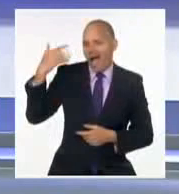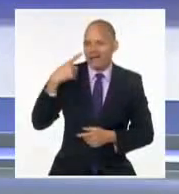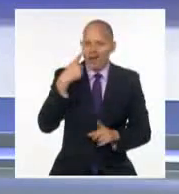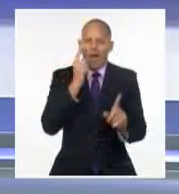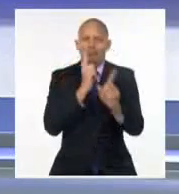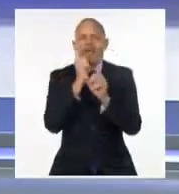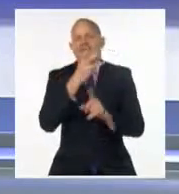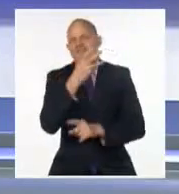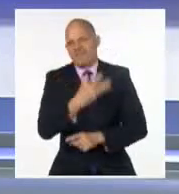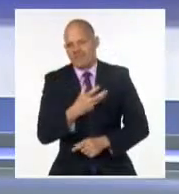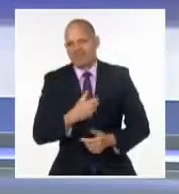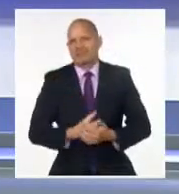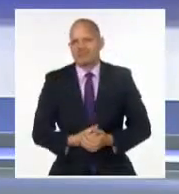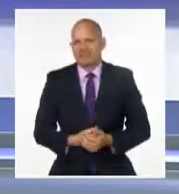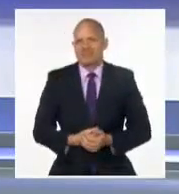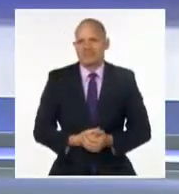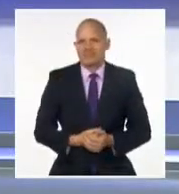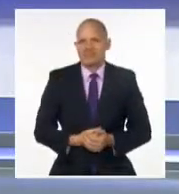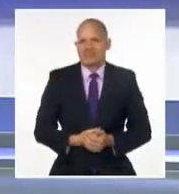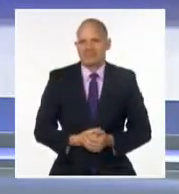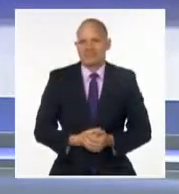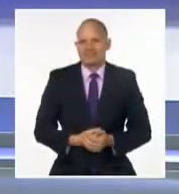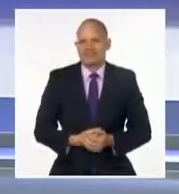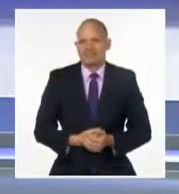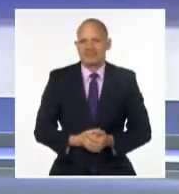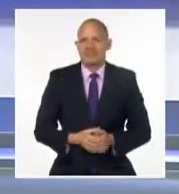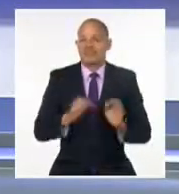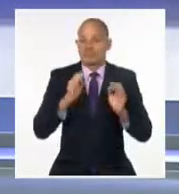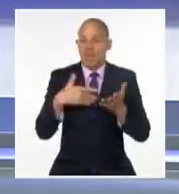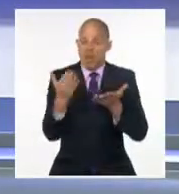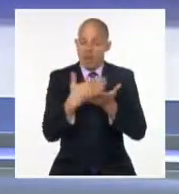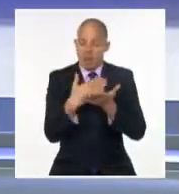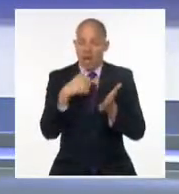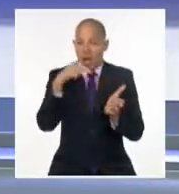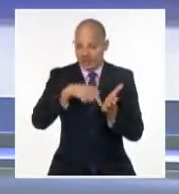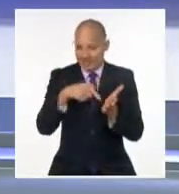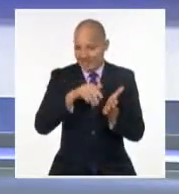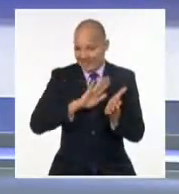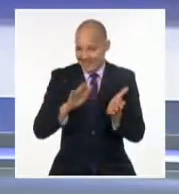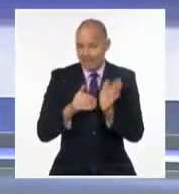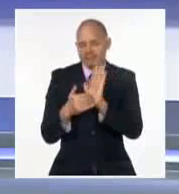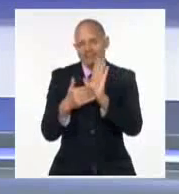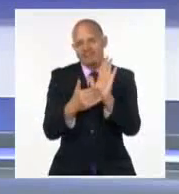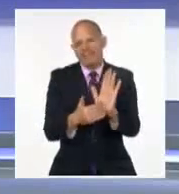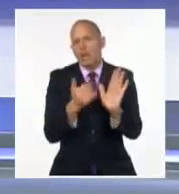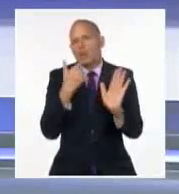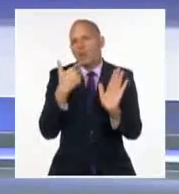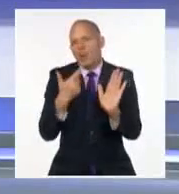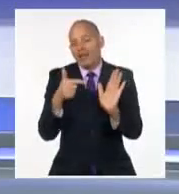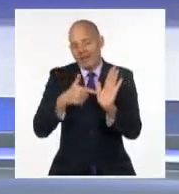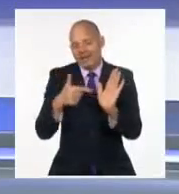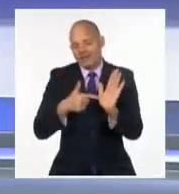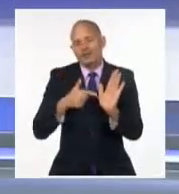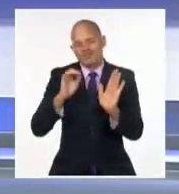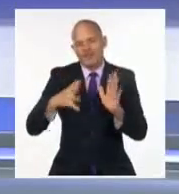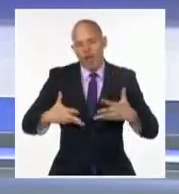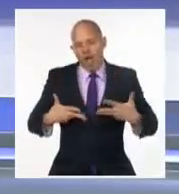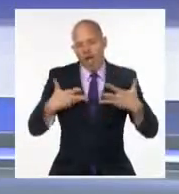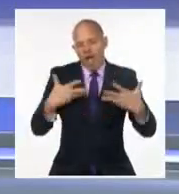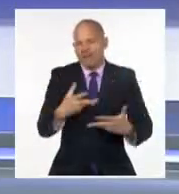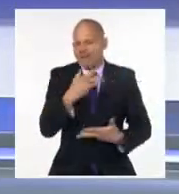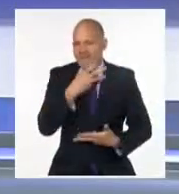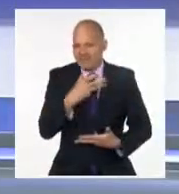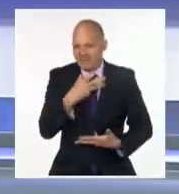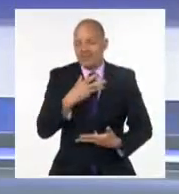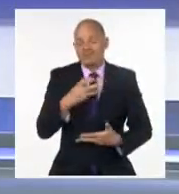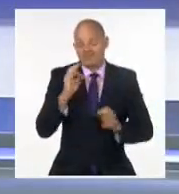Rodríguez Fernández. Así es, Rey. La presentación del volumen este viernes en La Habana forma parte del homenaje al comandante en jefe en el